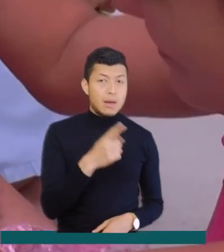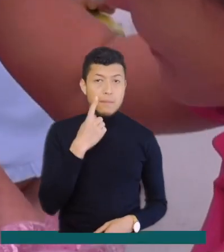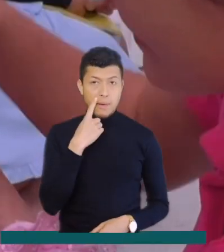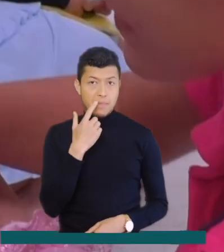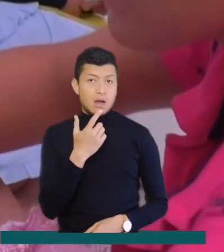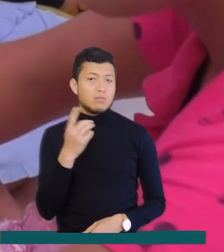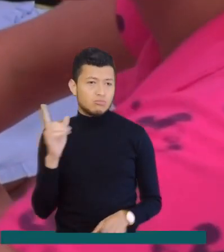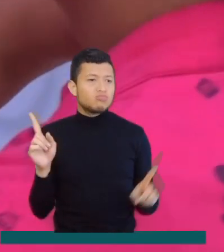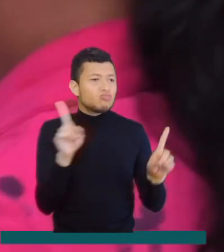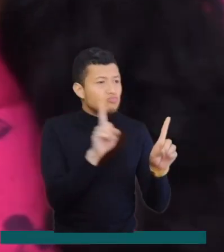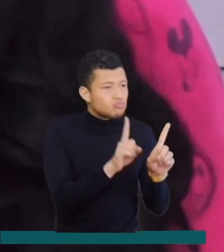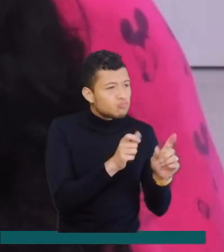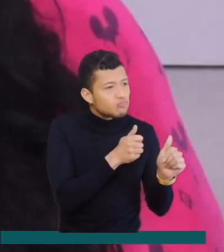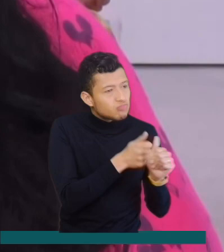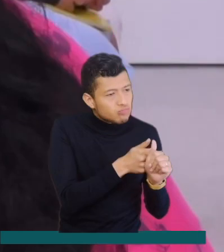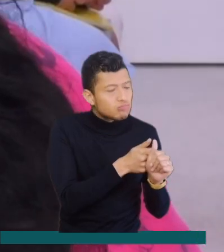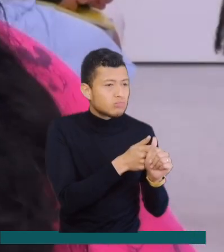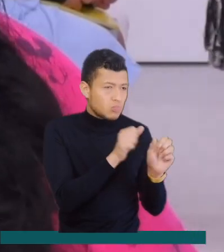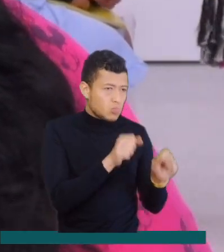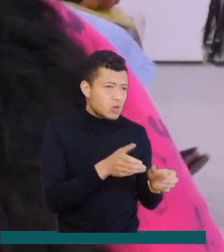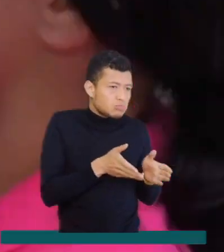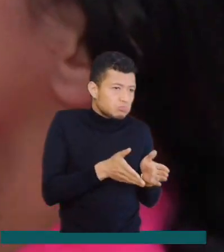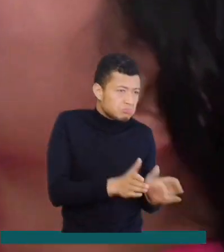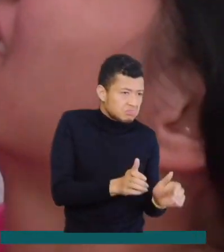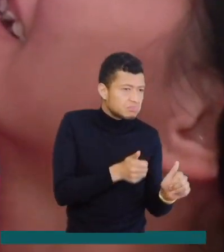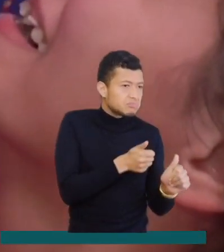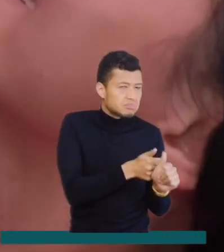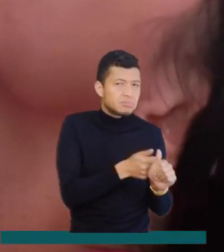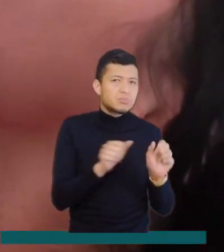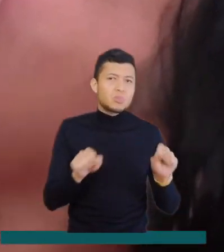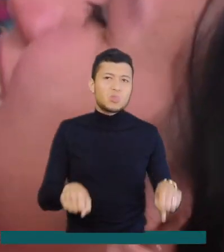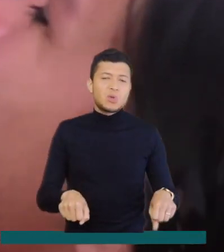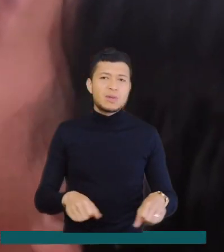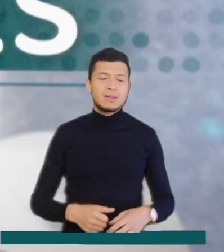los padres estar presentes en el momento en que nacen sus bebés.